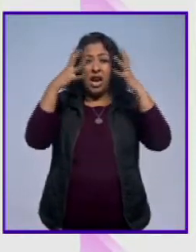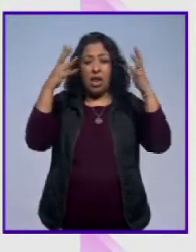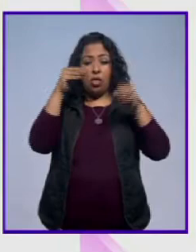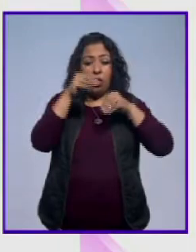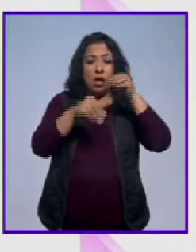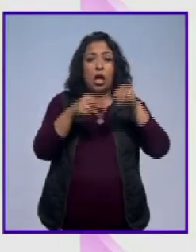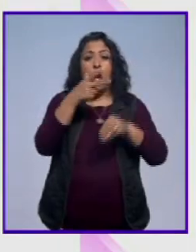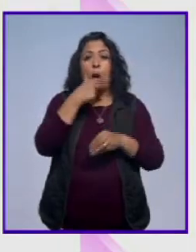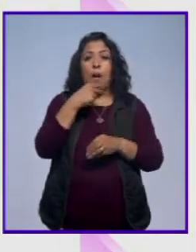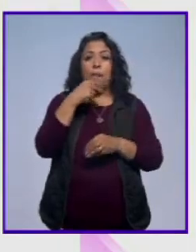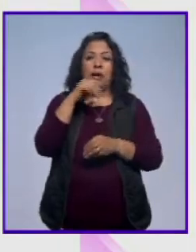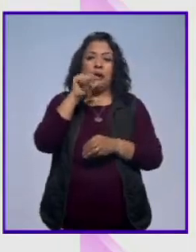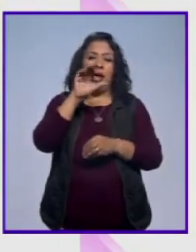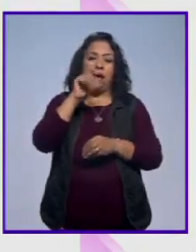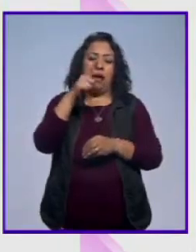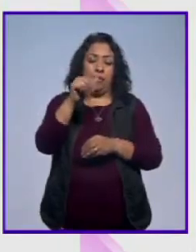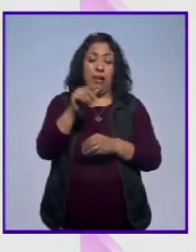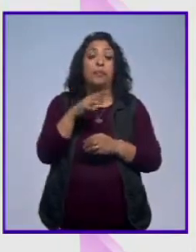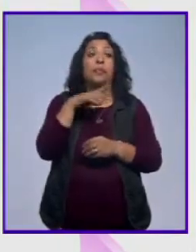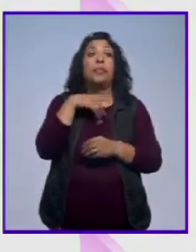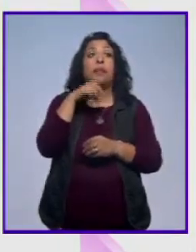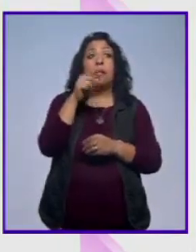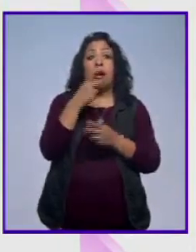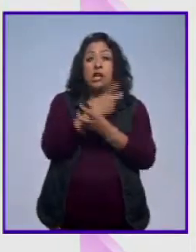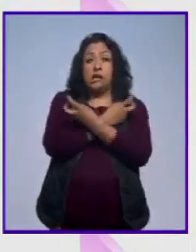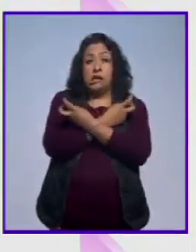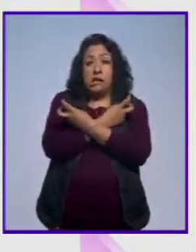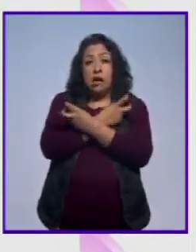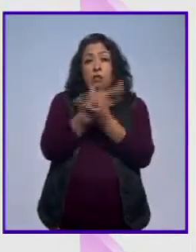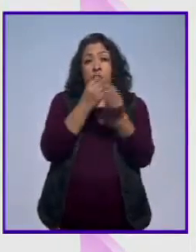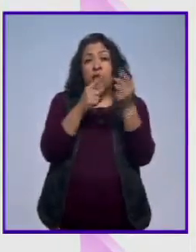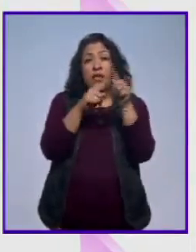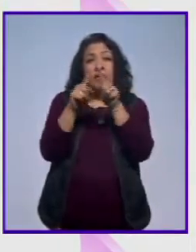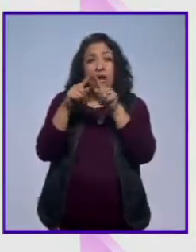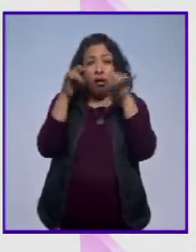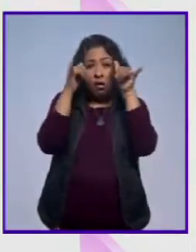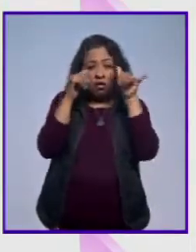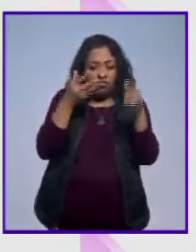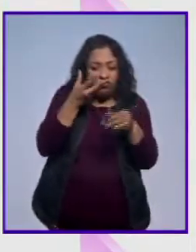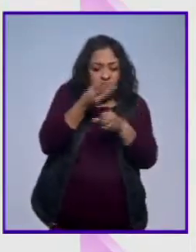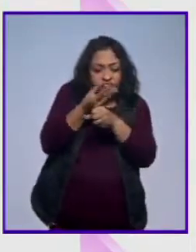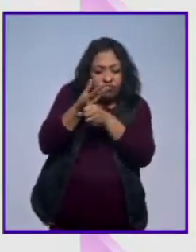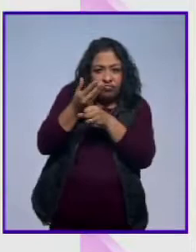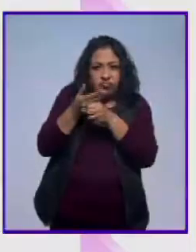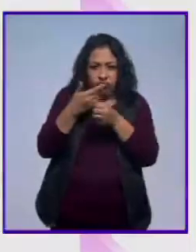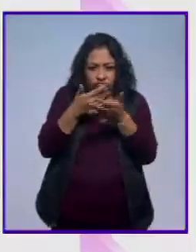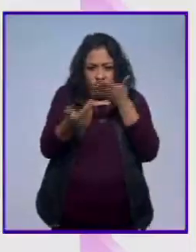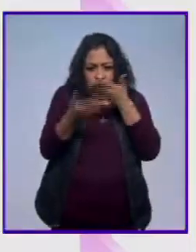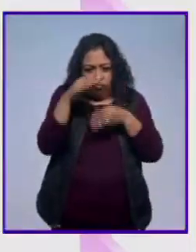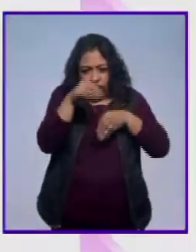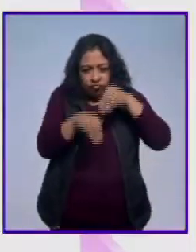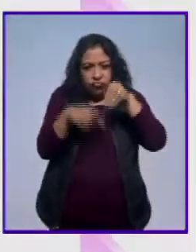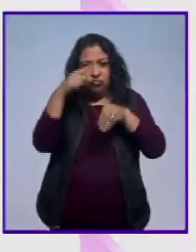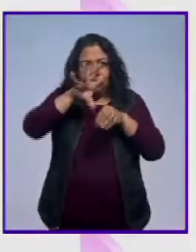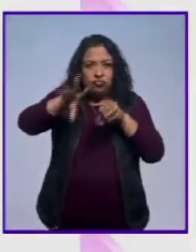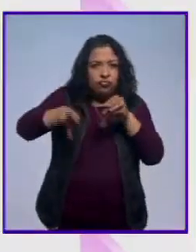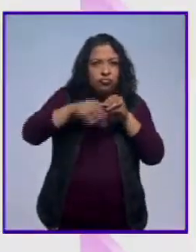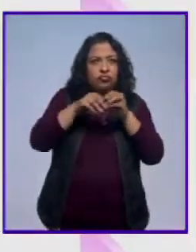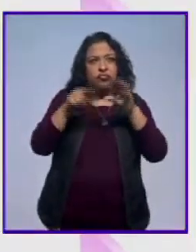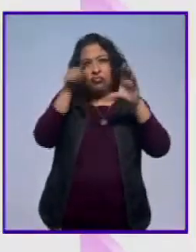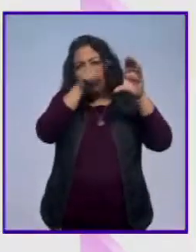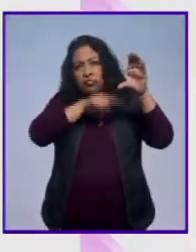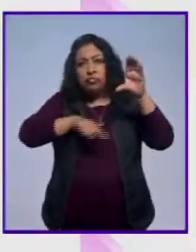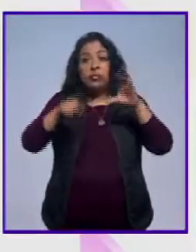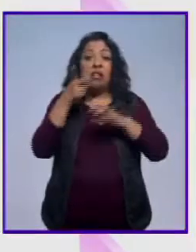turco Ahmet Gunestekin. Además de las calaveras, miles de cuernos fueron creados de manera artesanal para completar la obra que, de